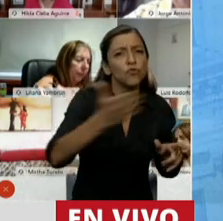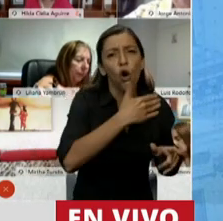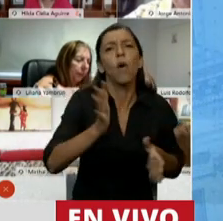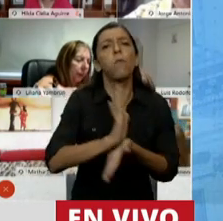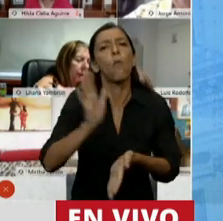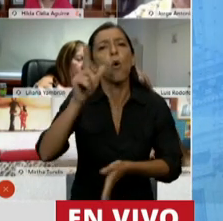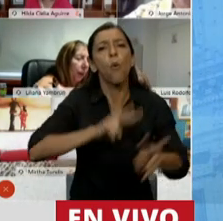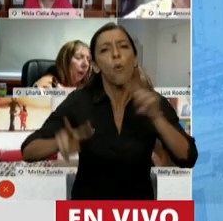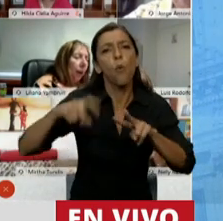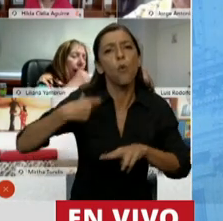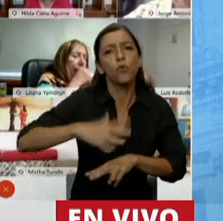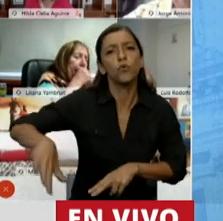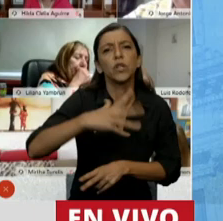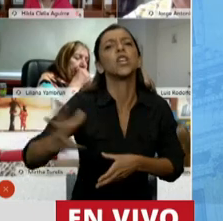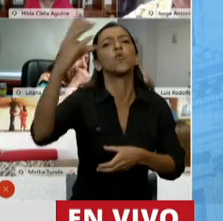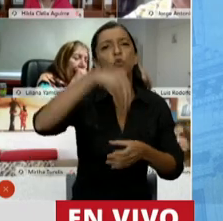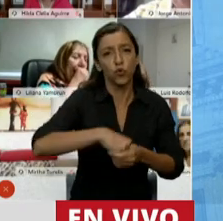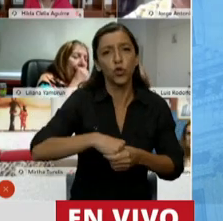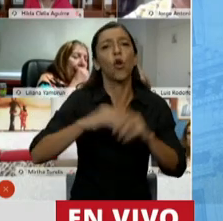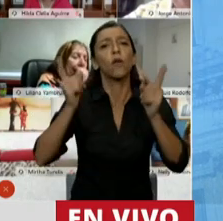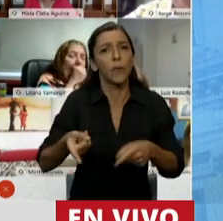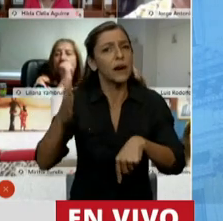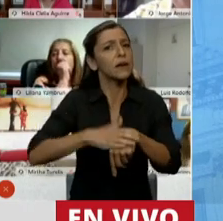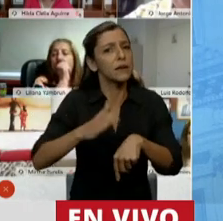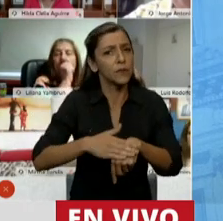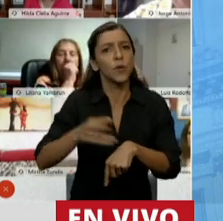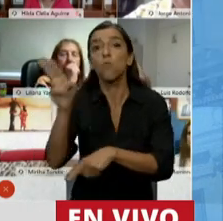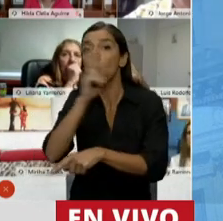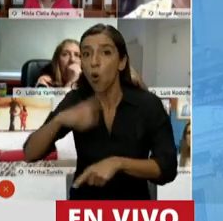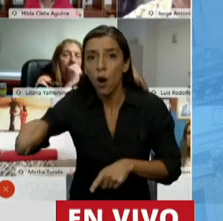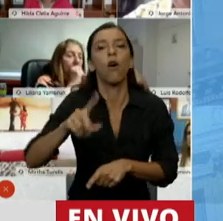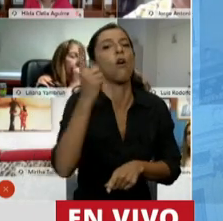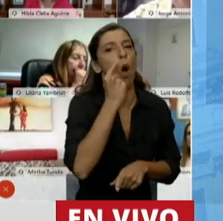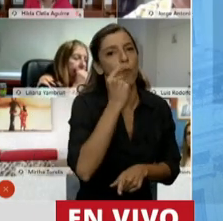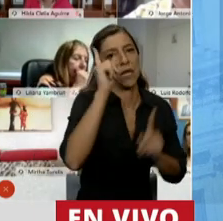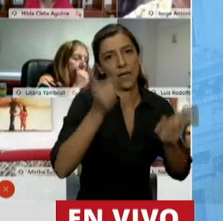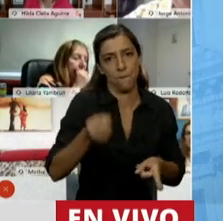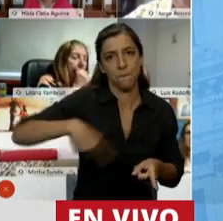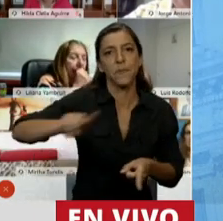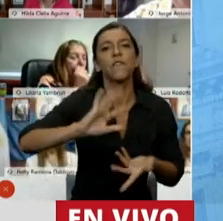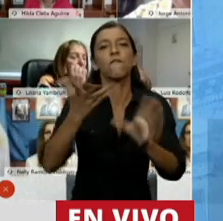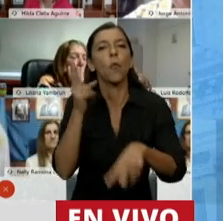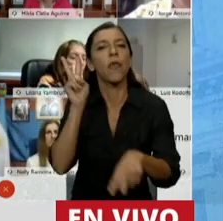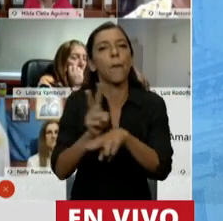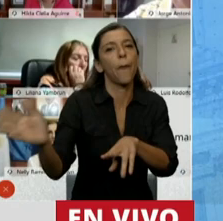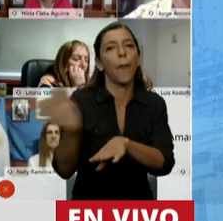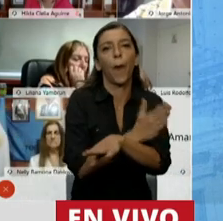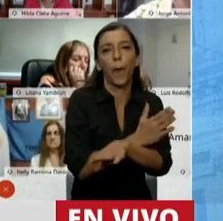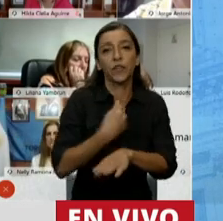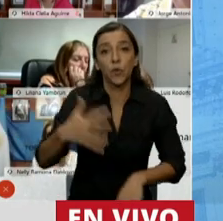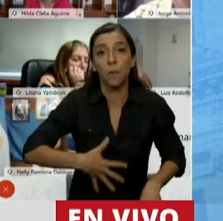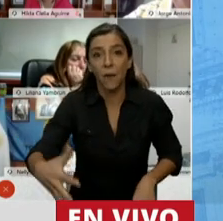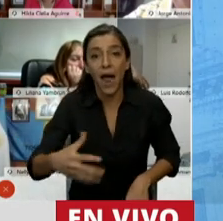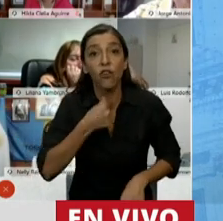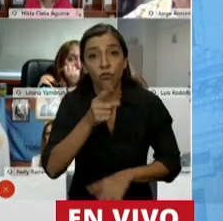promueve el compromiso de varones y mujeres en materia de concepción, de anticoncepción y en general en las